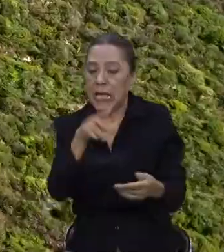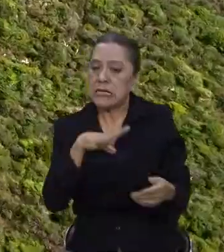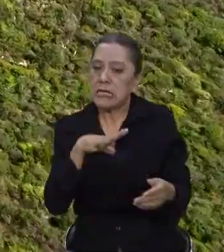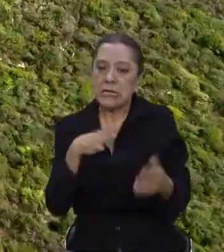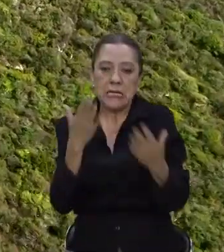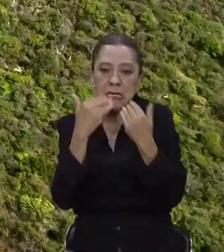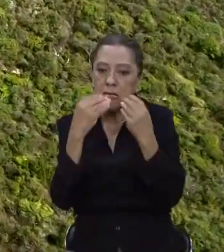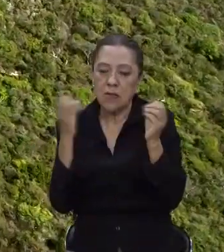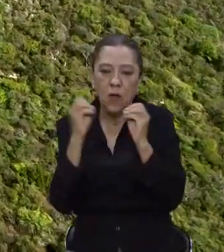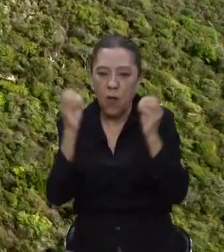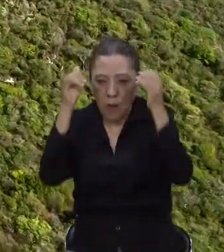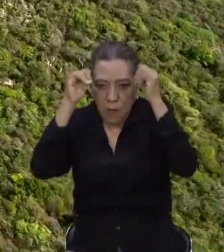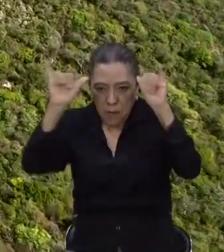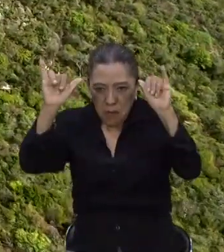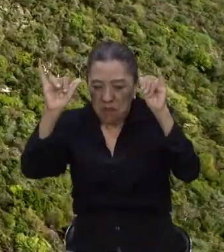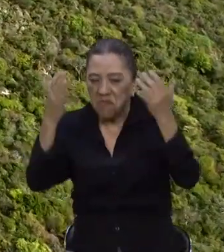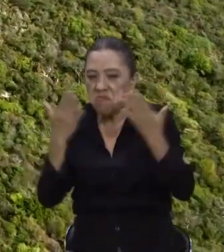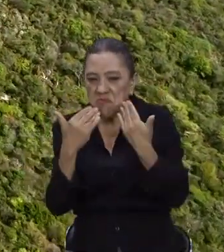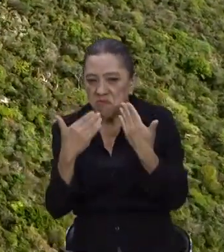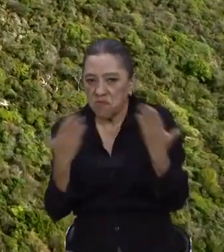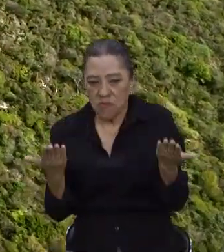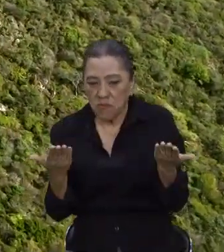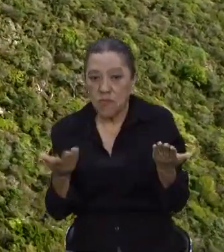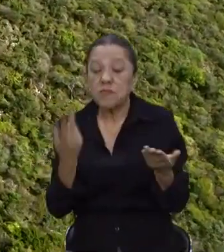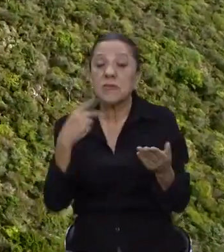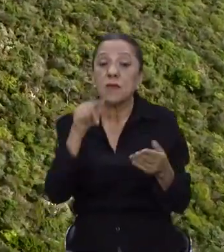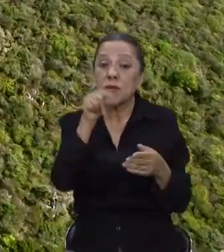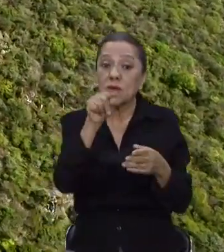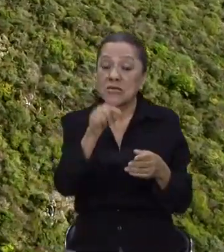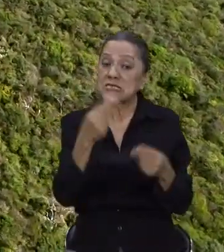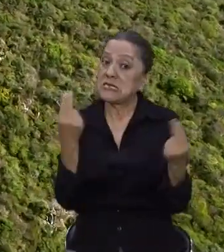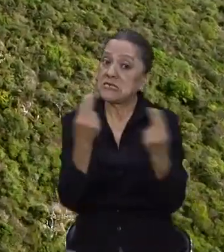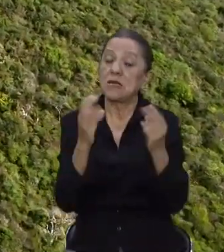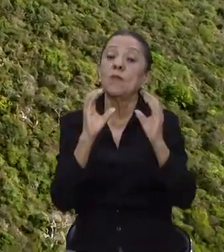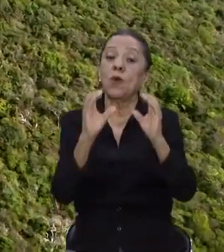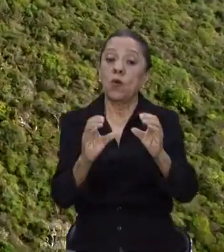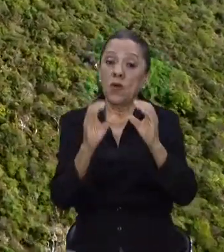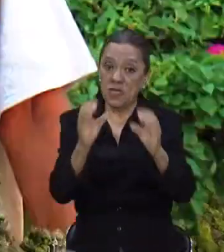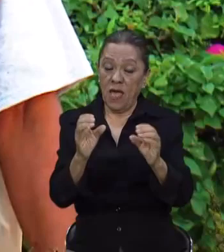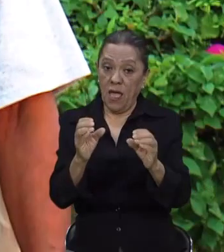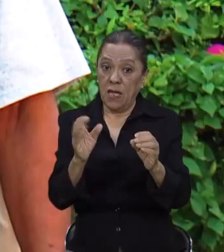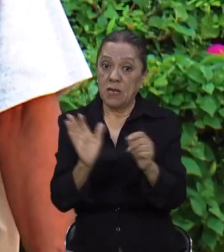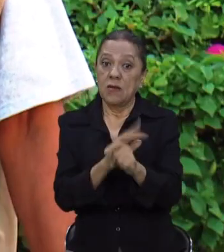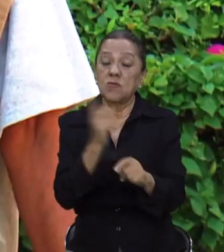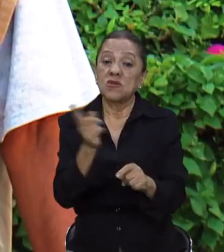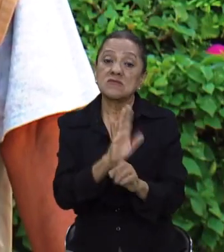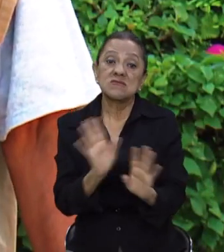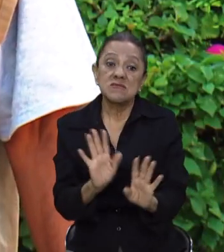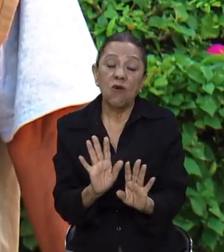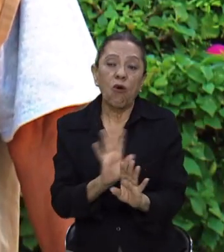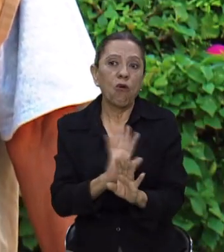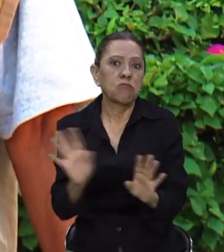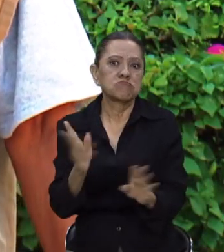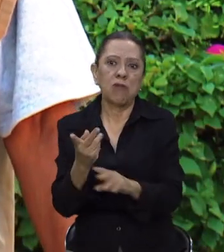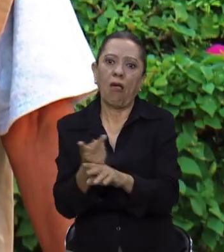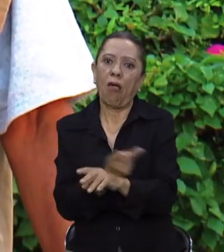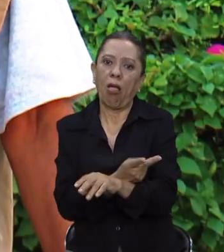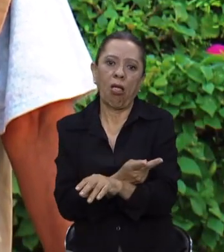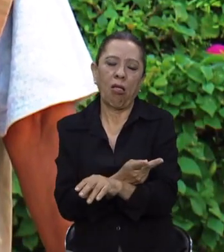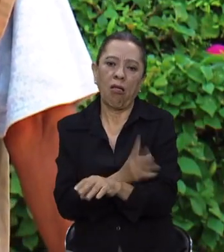cuidando esa área porque si no se cuidara ya estuviera todo